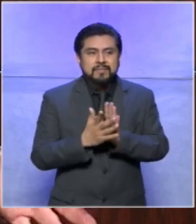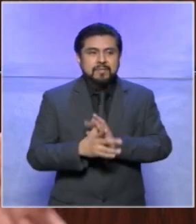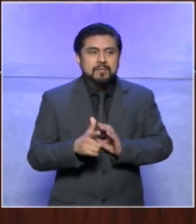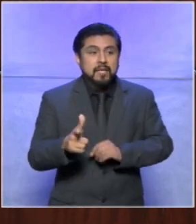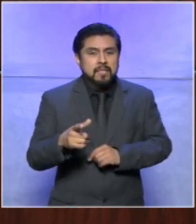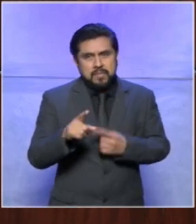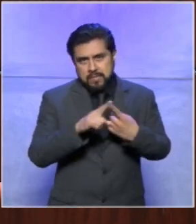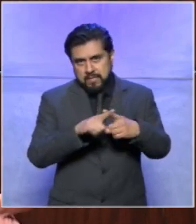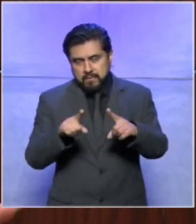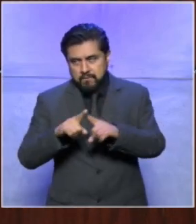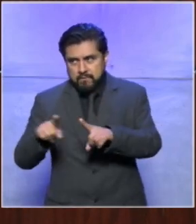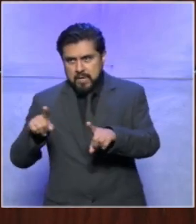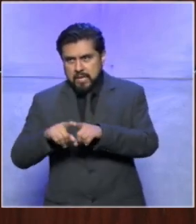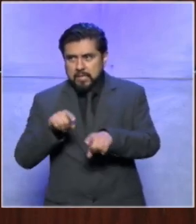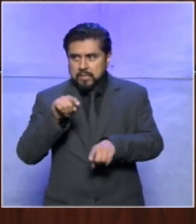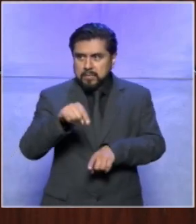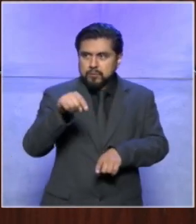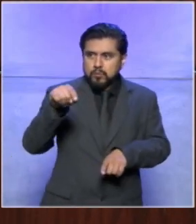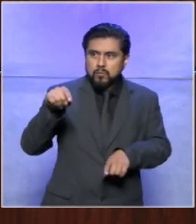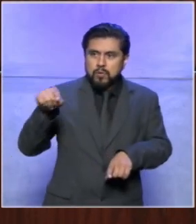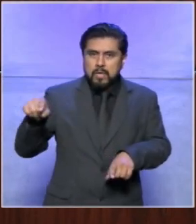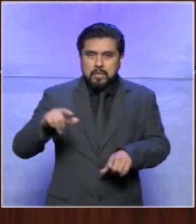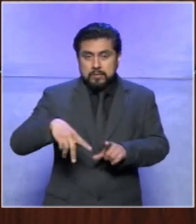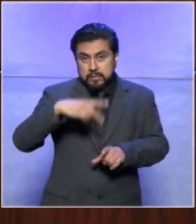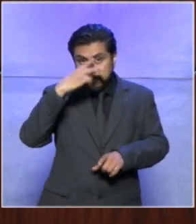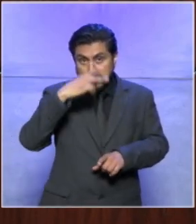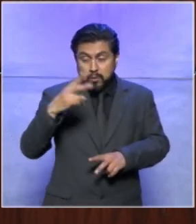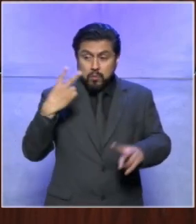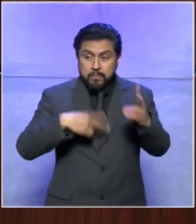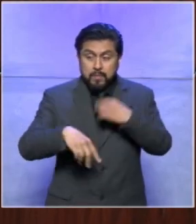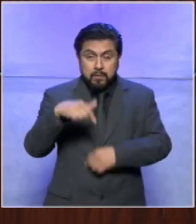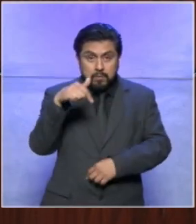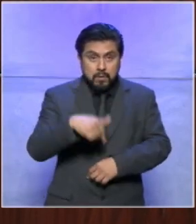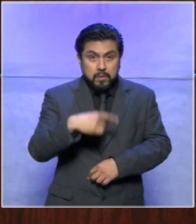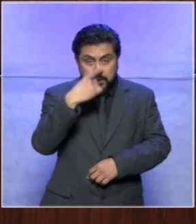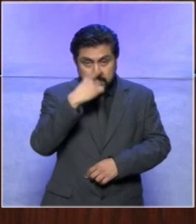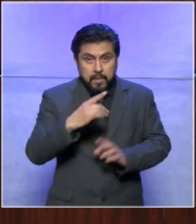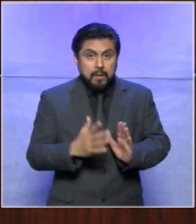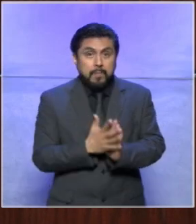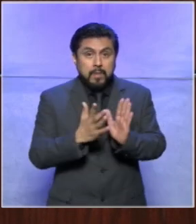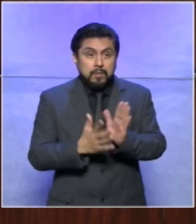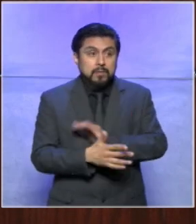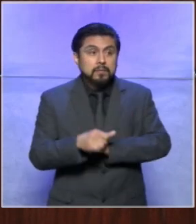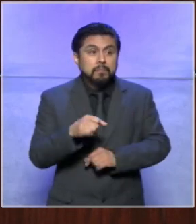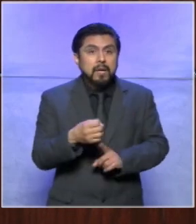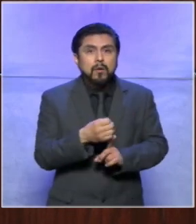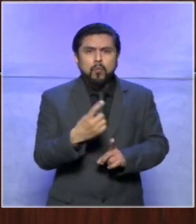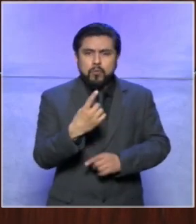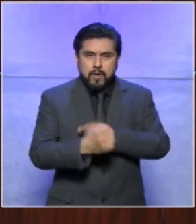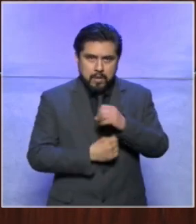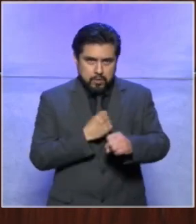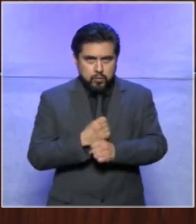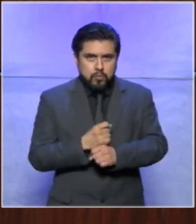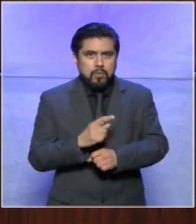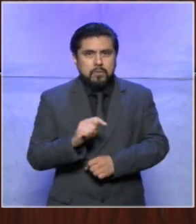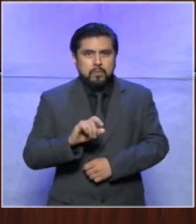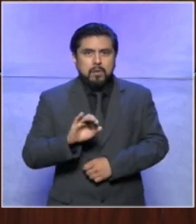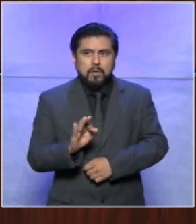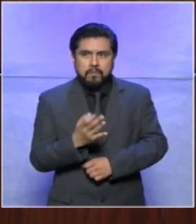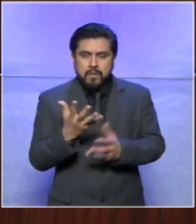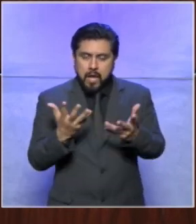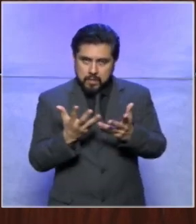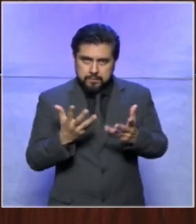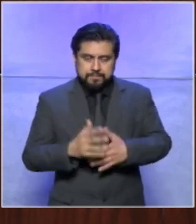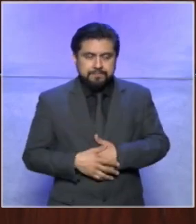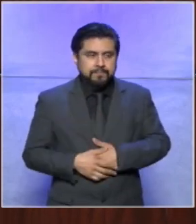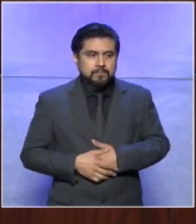han viajado de diversas partes de la república mexicana para participar en este ejercicio democrático que organiza año con año el tribunal electoral